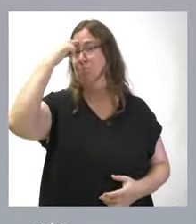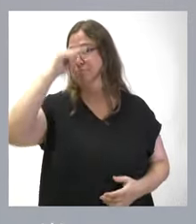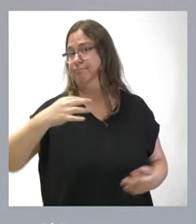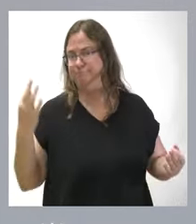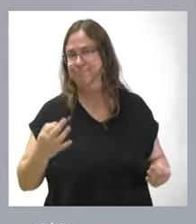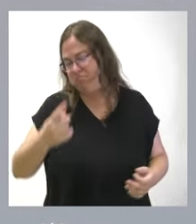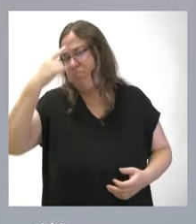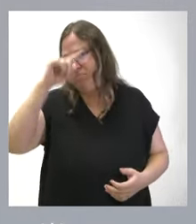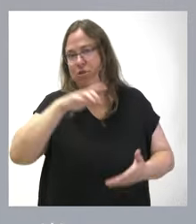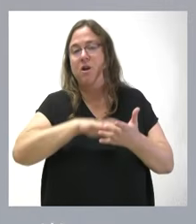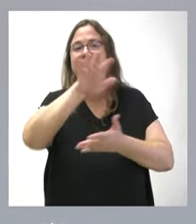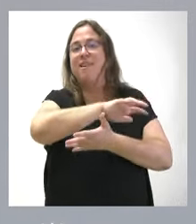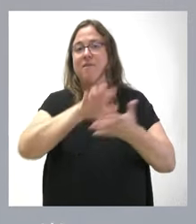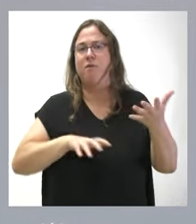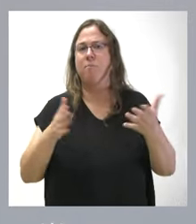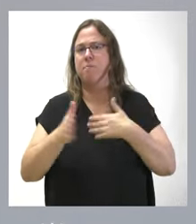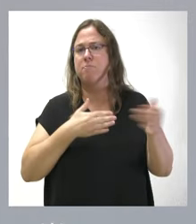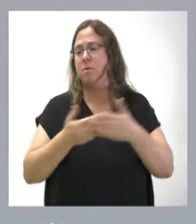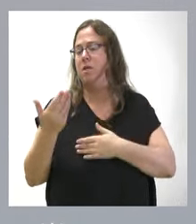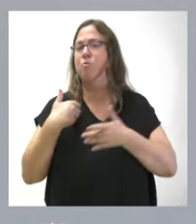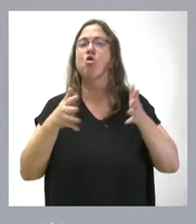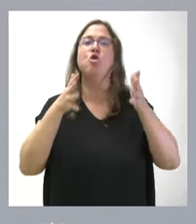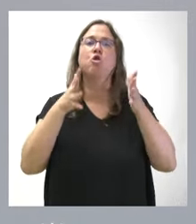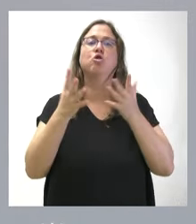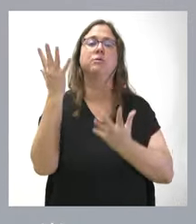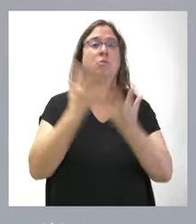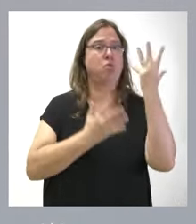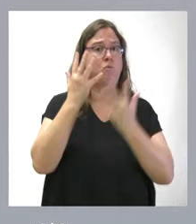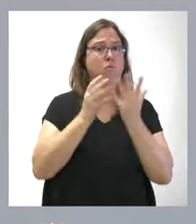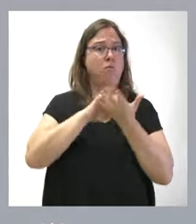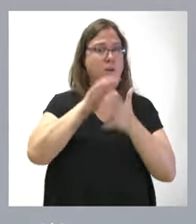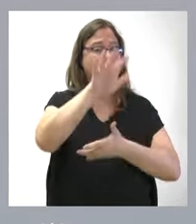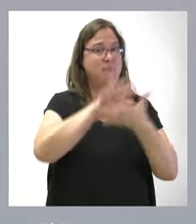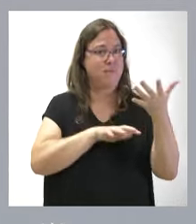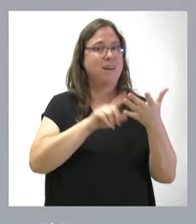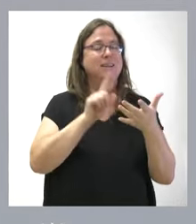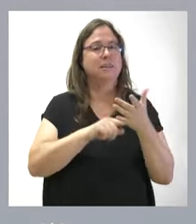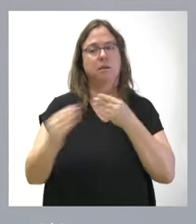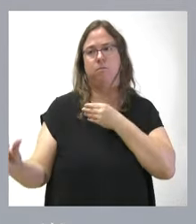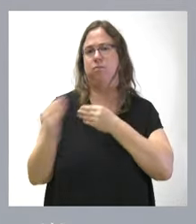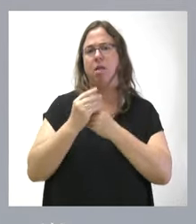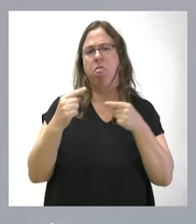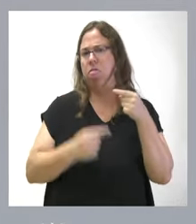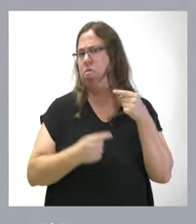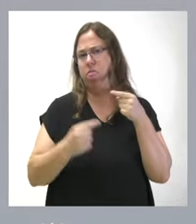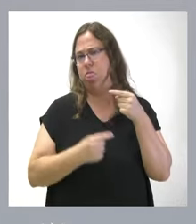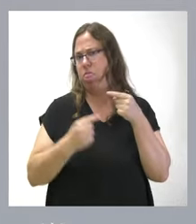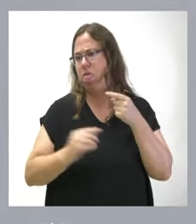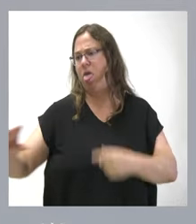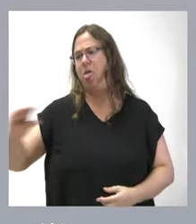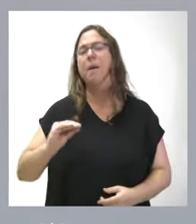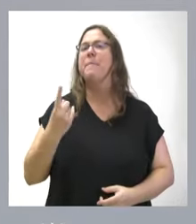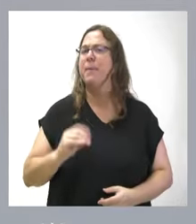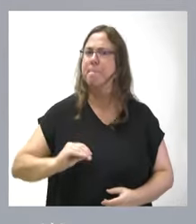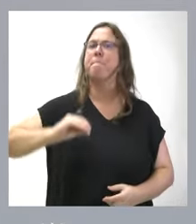ha hecho un informe recientemente el Consejo de Cuentas de Castilla y León, que hay una infrafinanciación muy clara en la comunidad de Castilla y León,